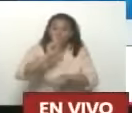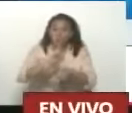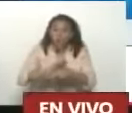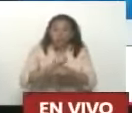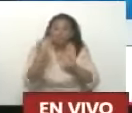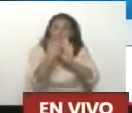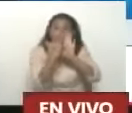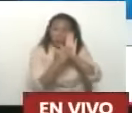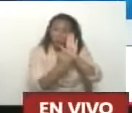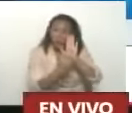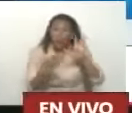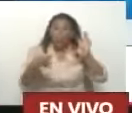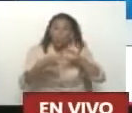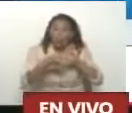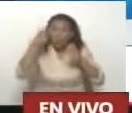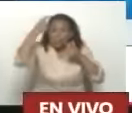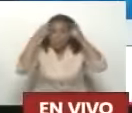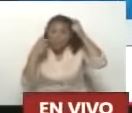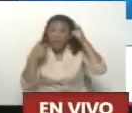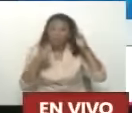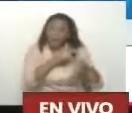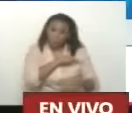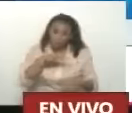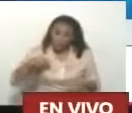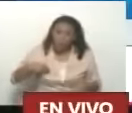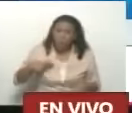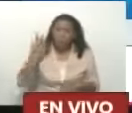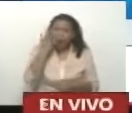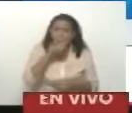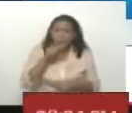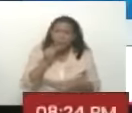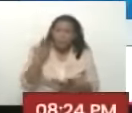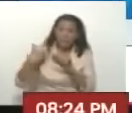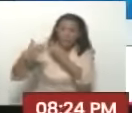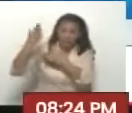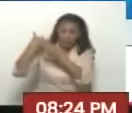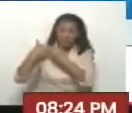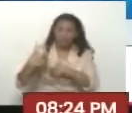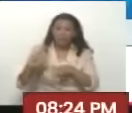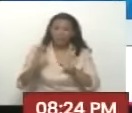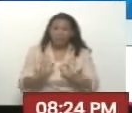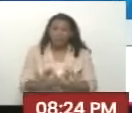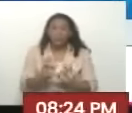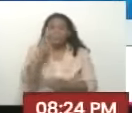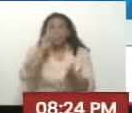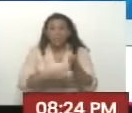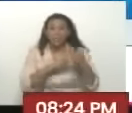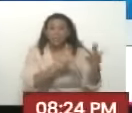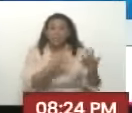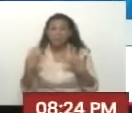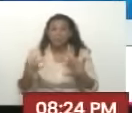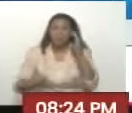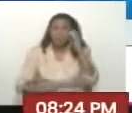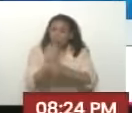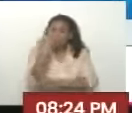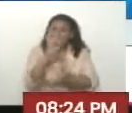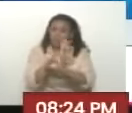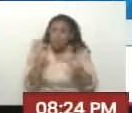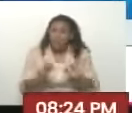Junto al comandante Chávez Y nosotros Como muchachos Y luego En el 2006 La fundación